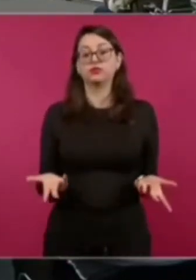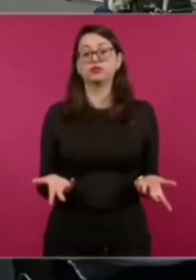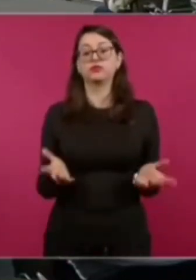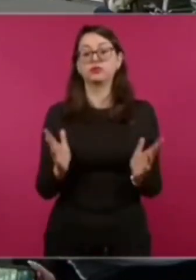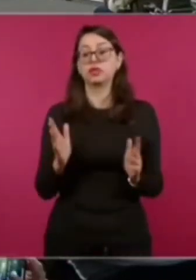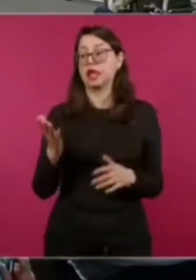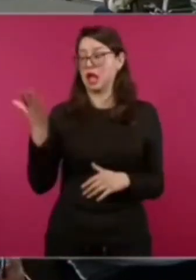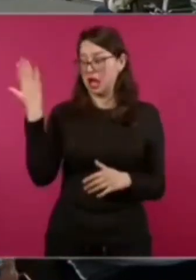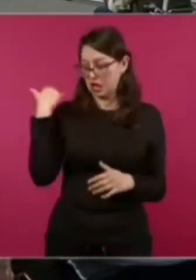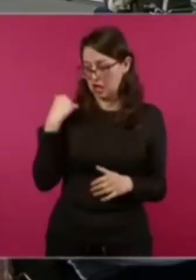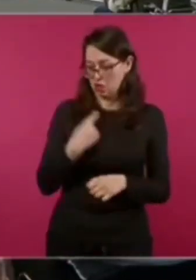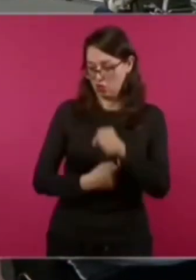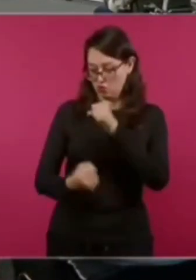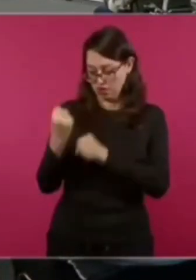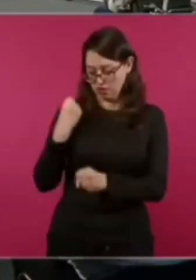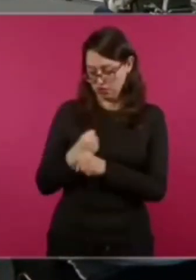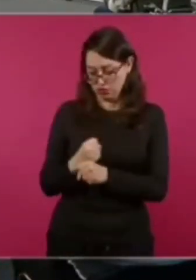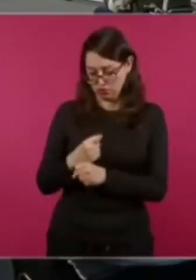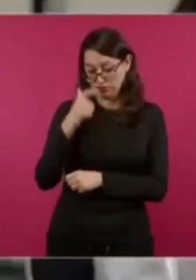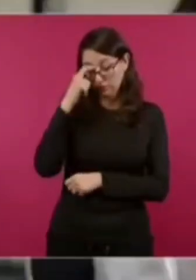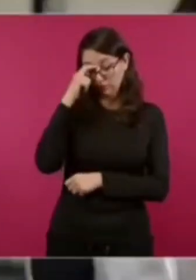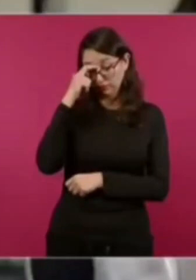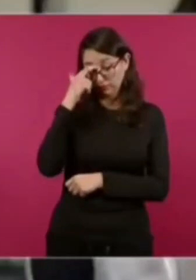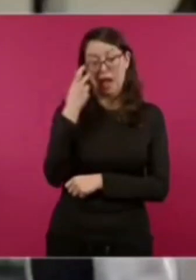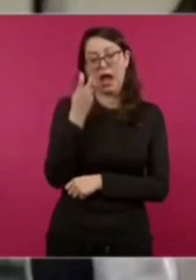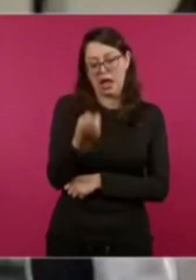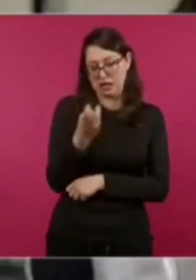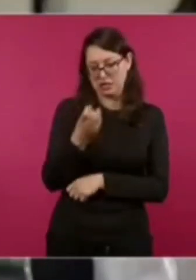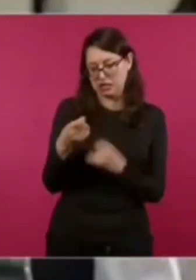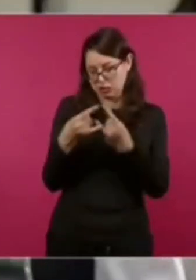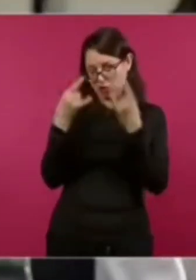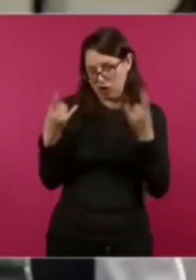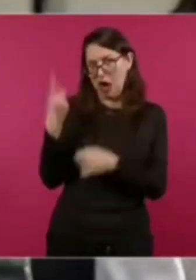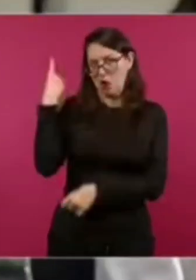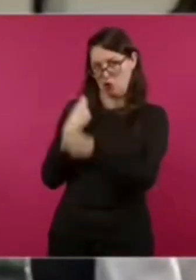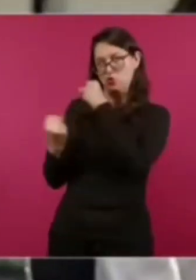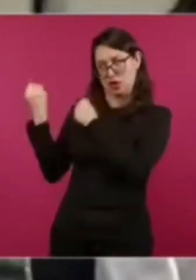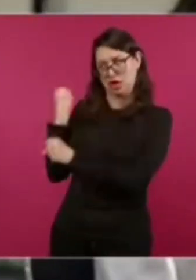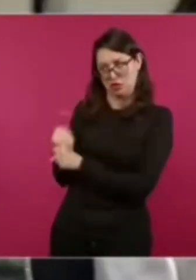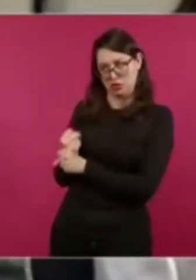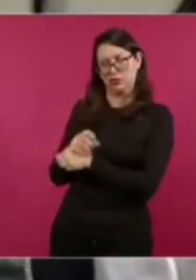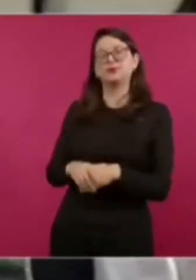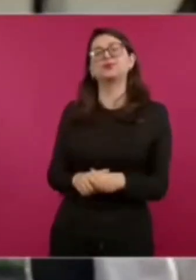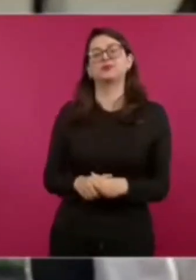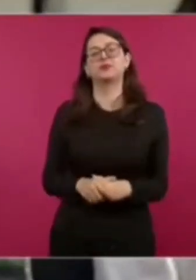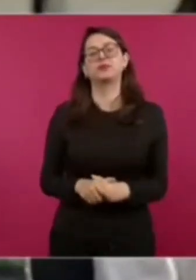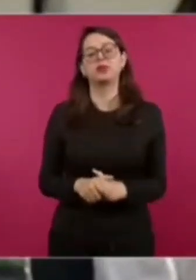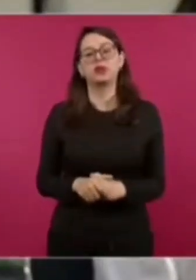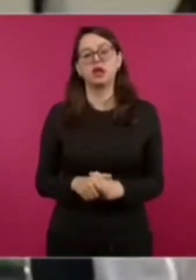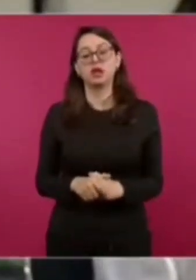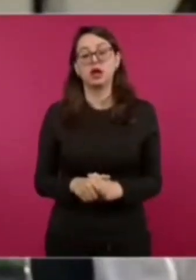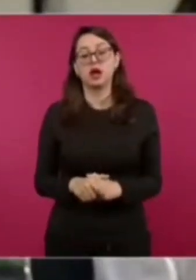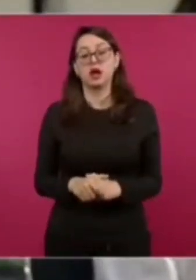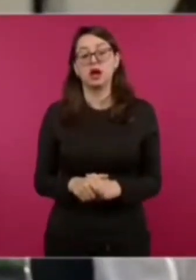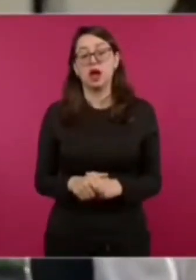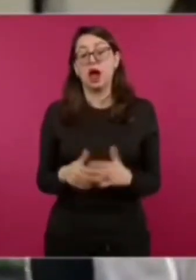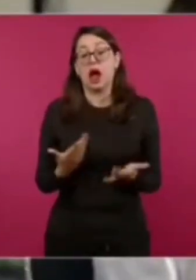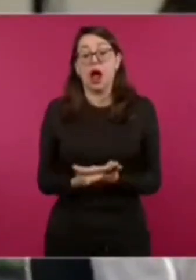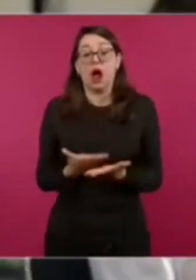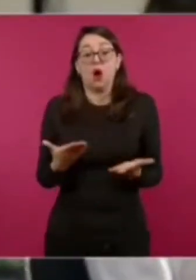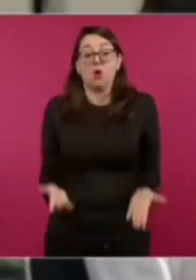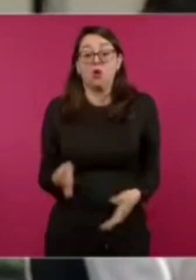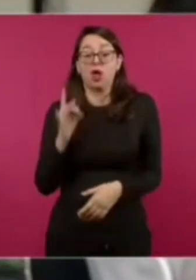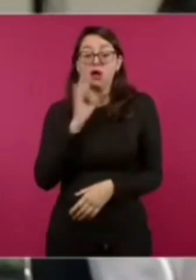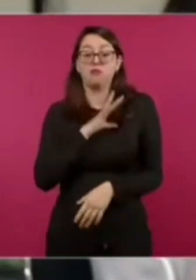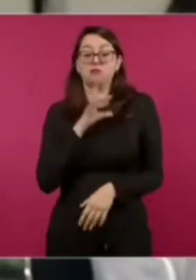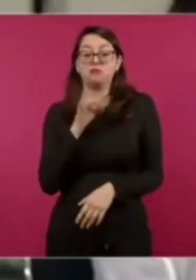6 de noviembre, o sea, ya con esa… y con el temor de que me saliera con que, ah, no puedes entrar